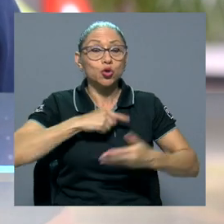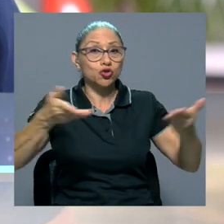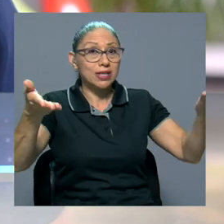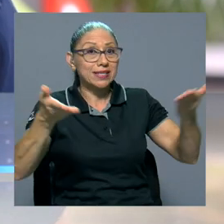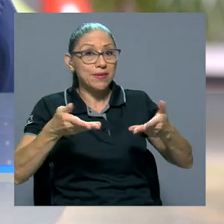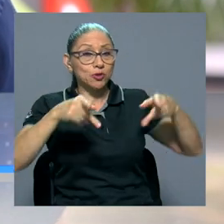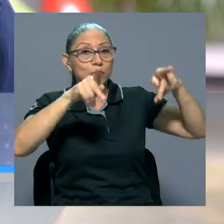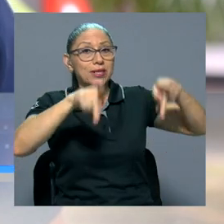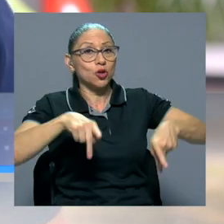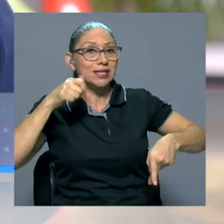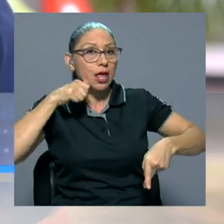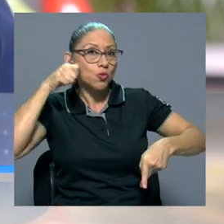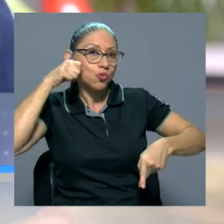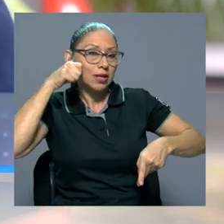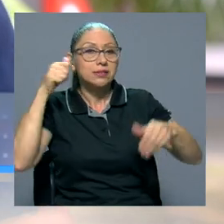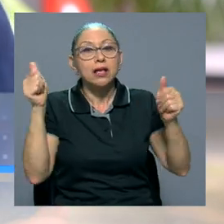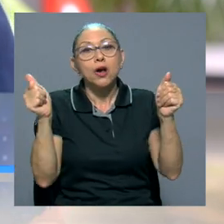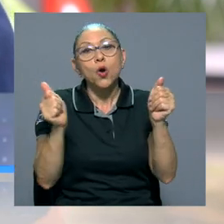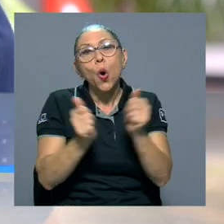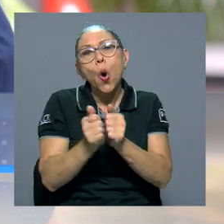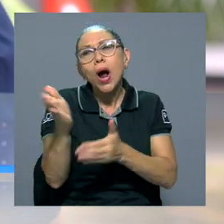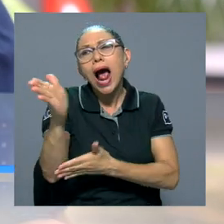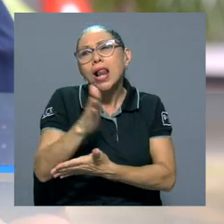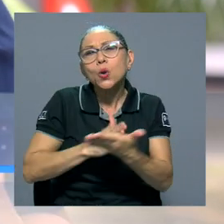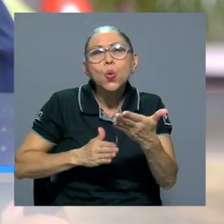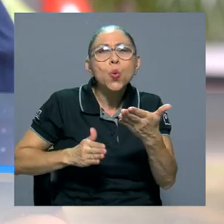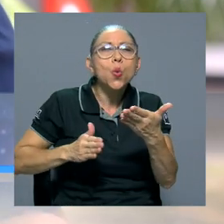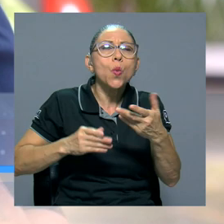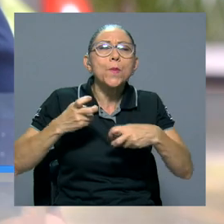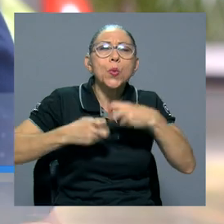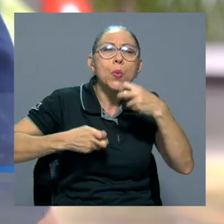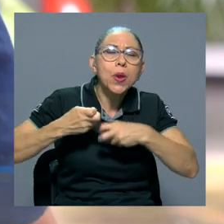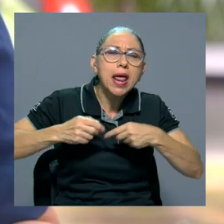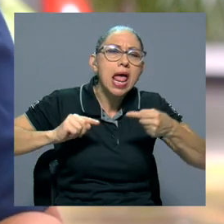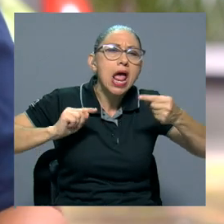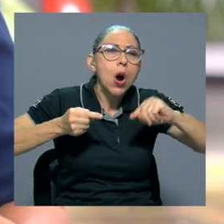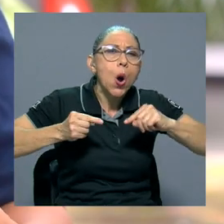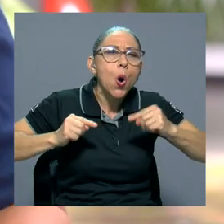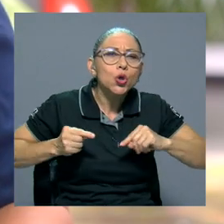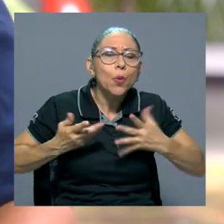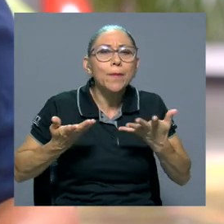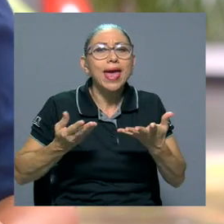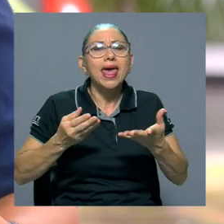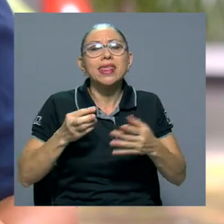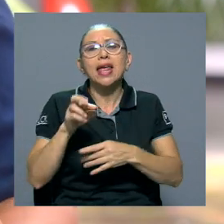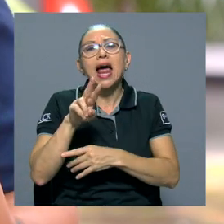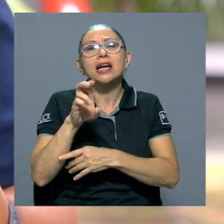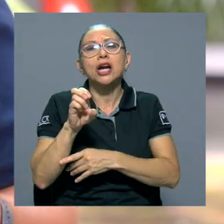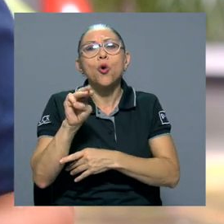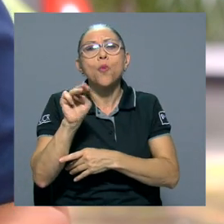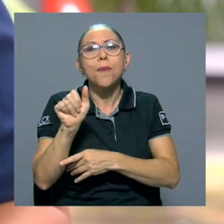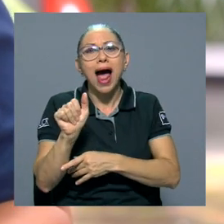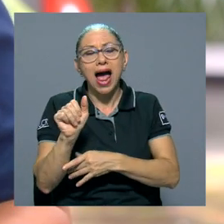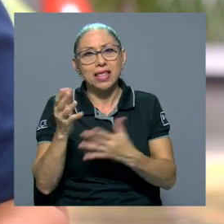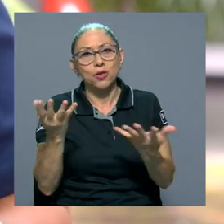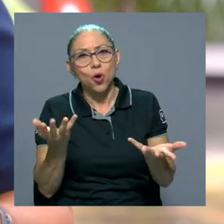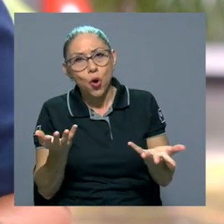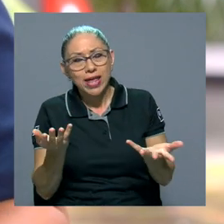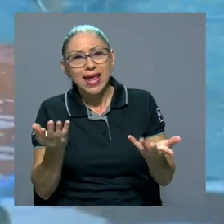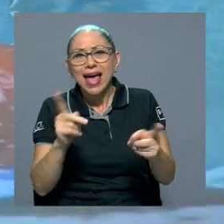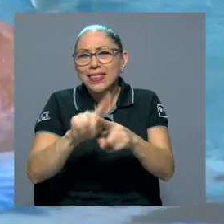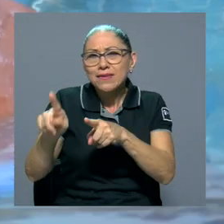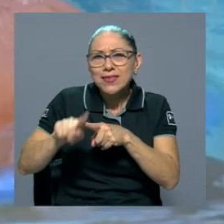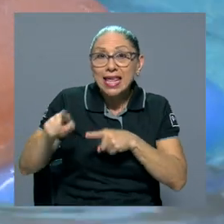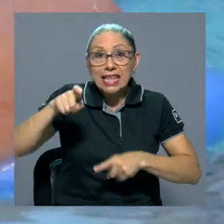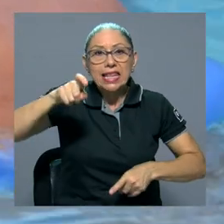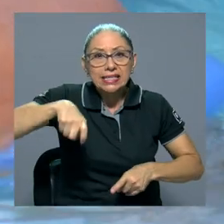adultas que tengan algún tipo de lesión ortopédica, reumatológica y que necesiten el